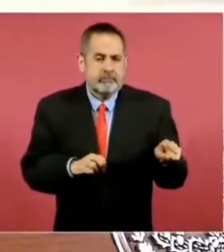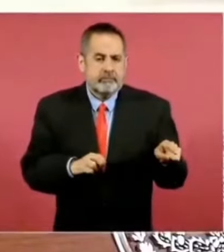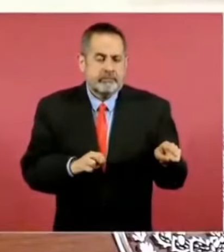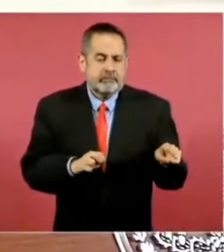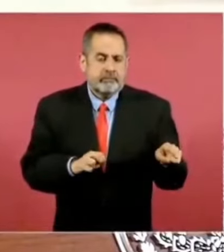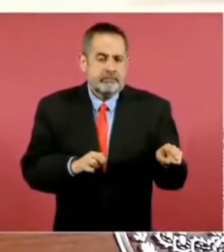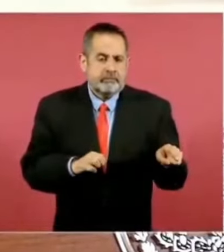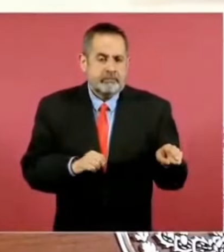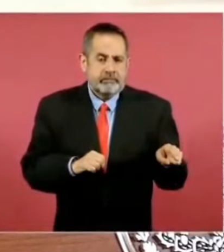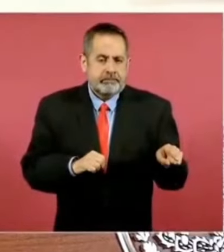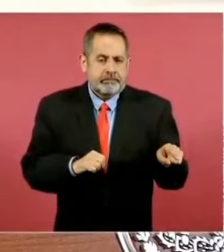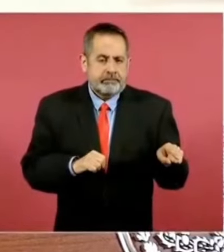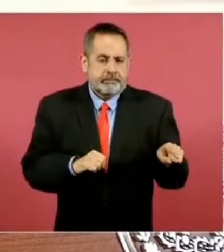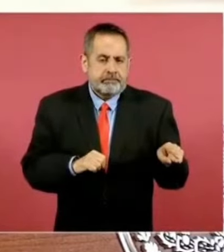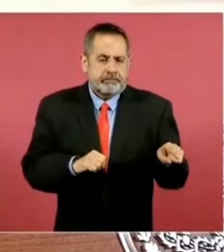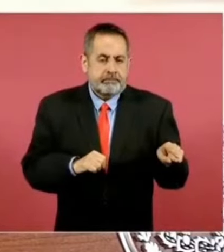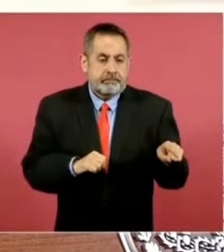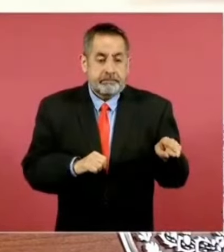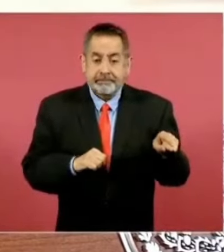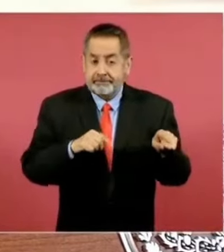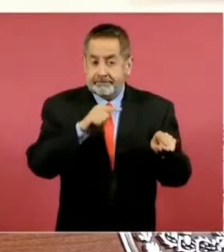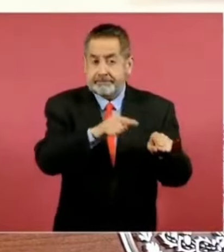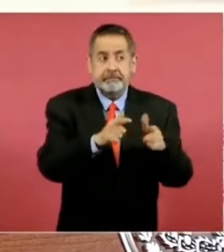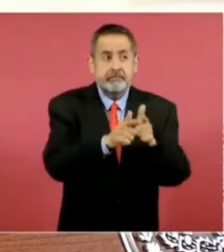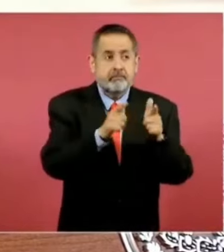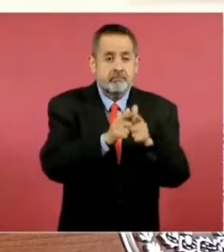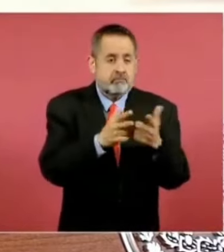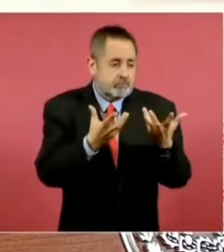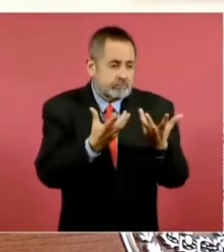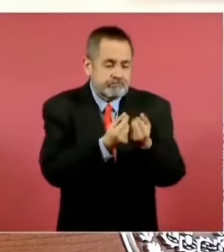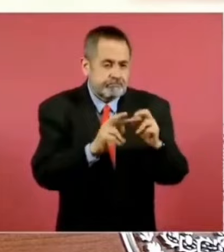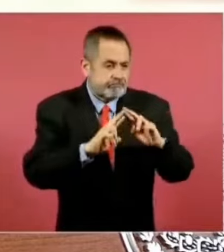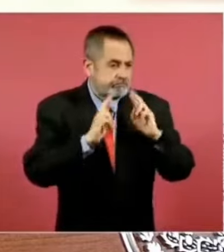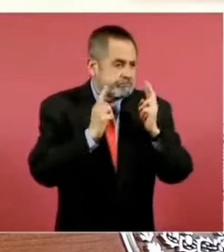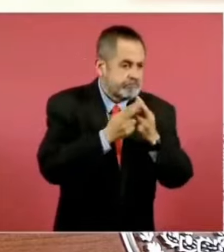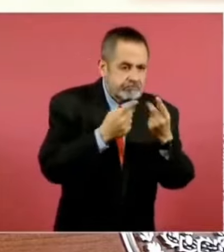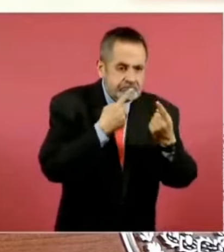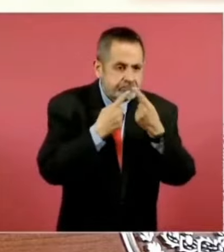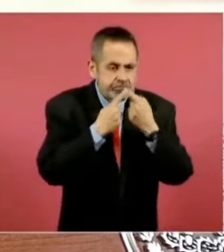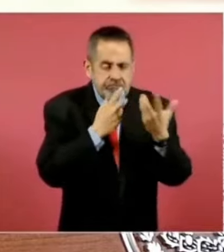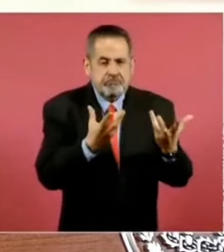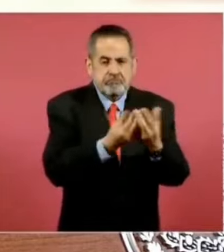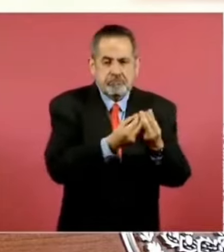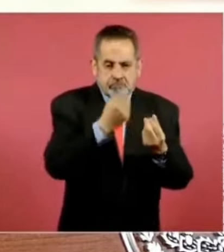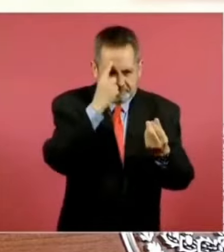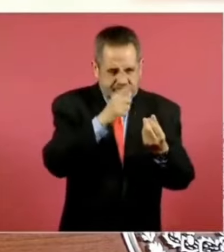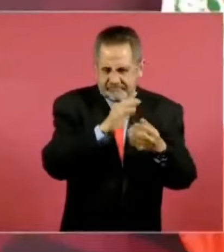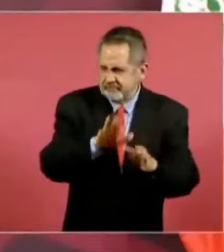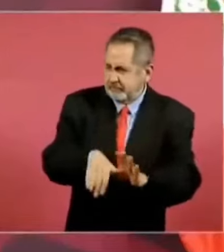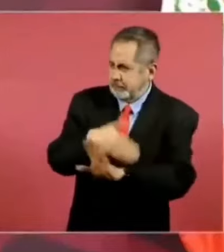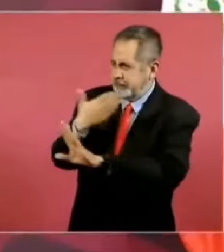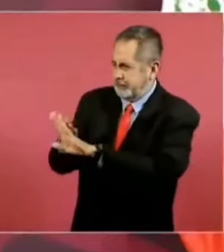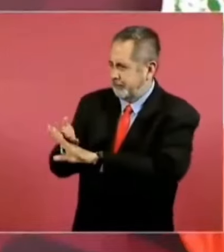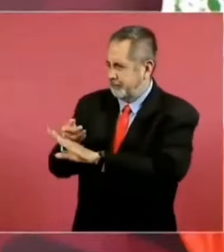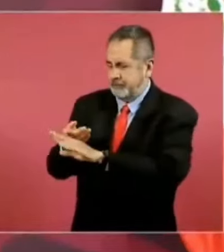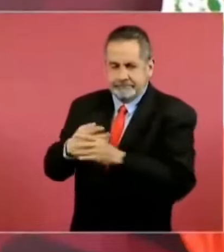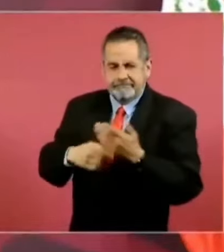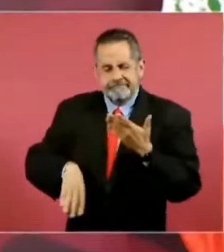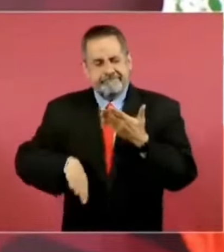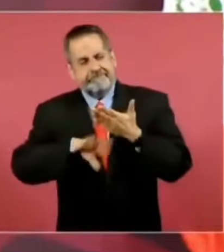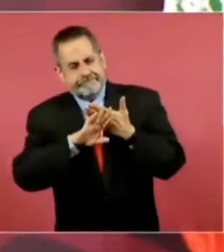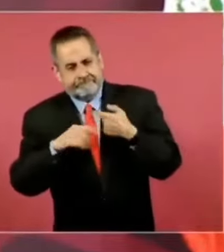que se reunió para hacer la guerra sucia en mi contra.